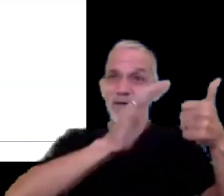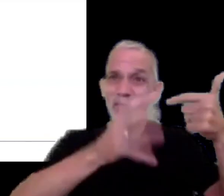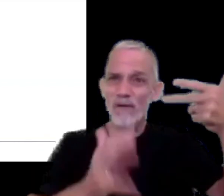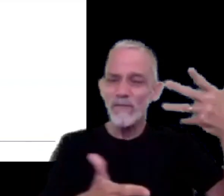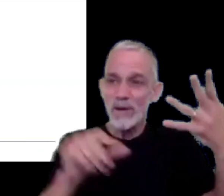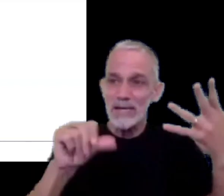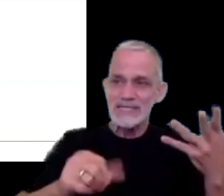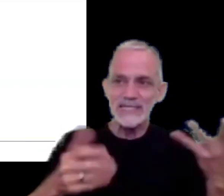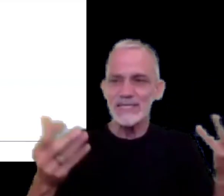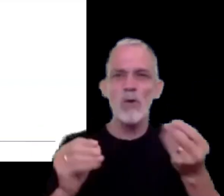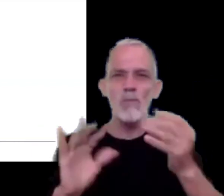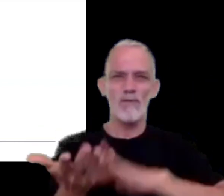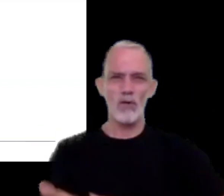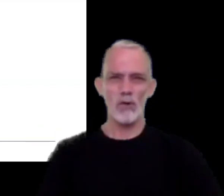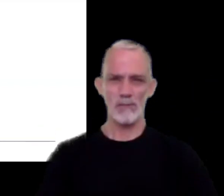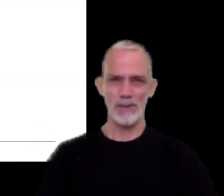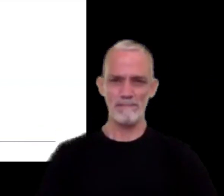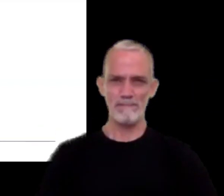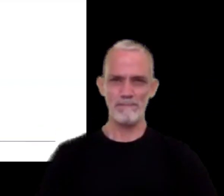tradicionales